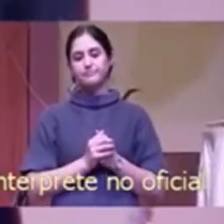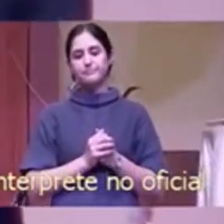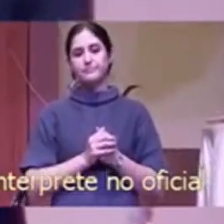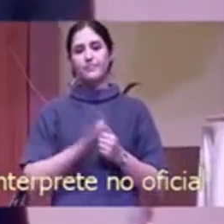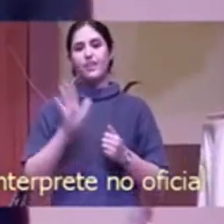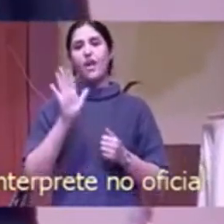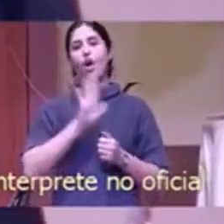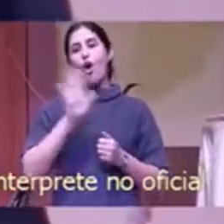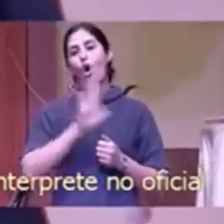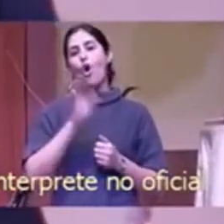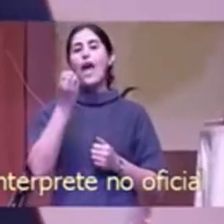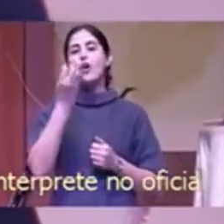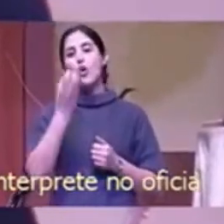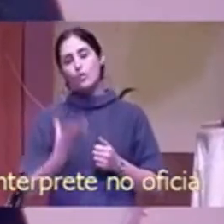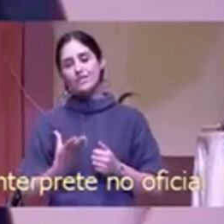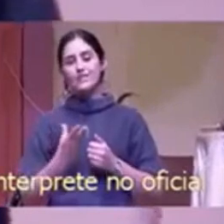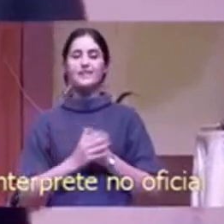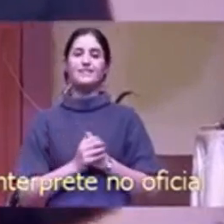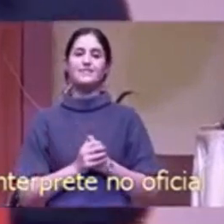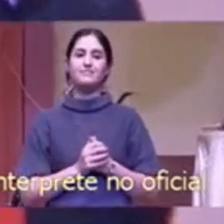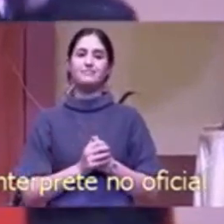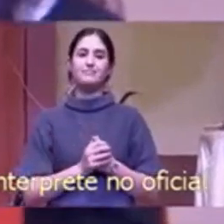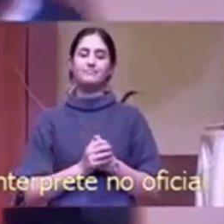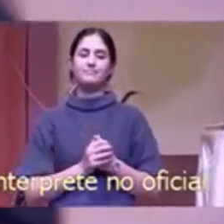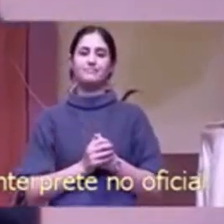Hola, ¿cómo estás? ¿Cómo estás?